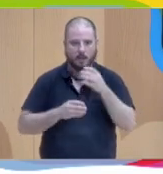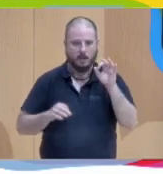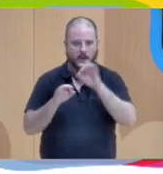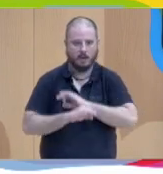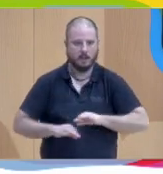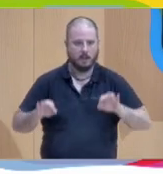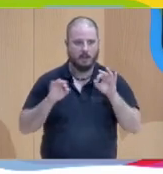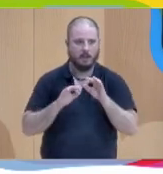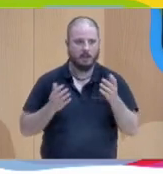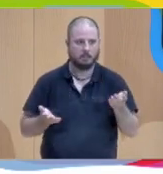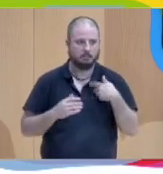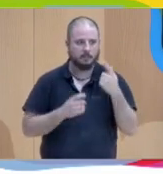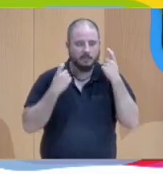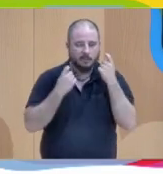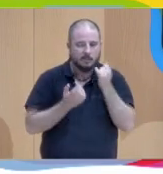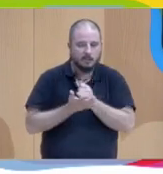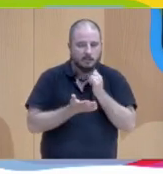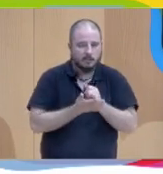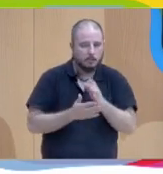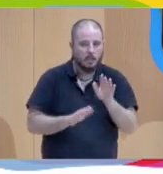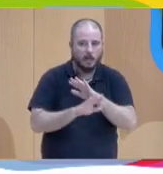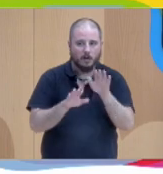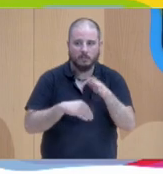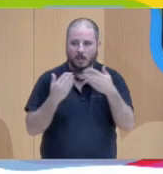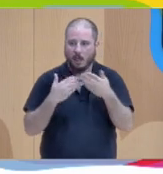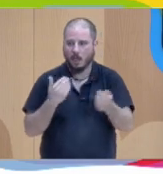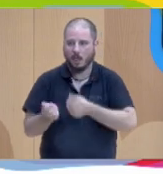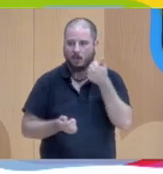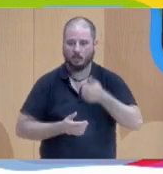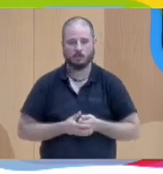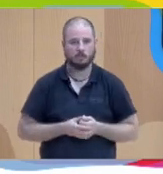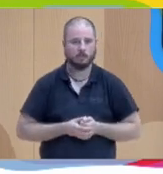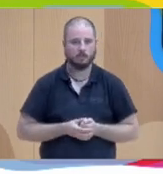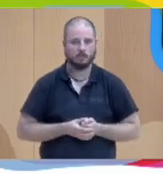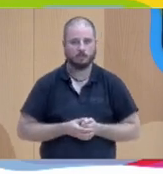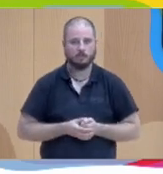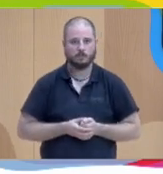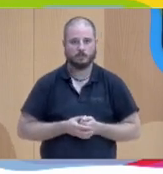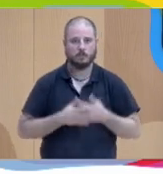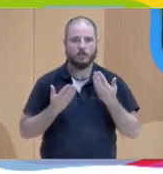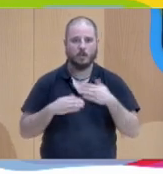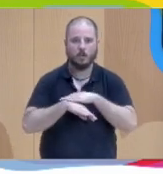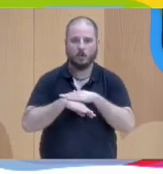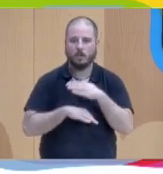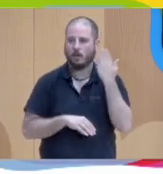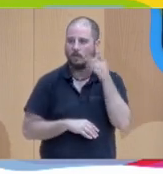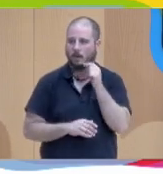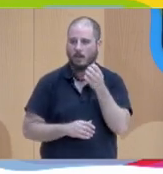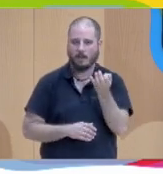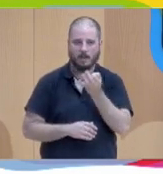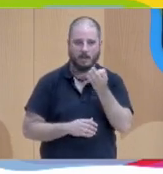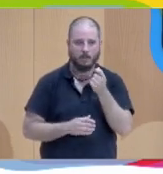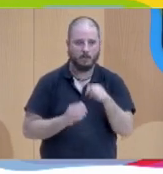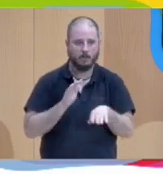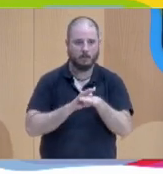permitámonos probar porque al final somos más dialógicos de lo que nos parece, ¿sí? Con lo cual, el gobierno de Navarra tiene que seguir apostando, tiene que haber